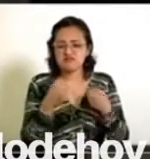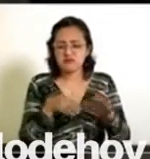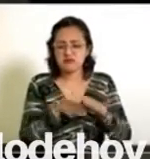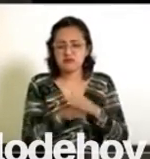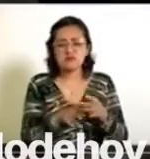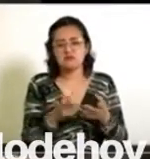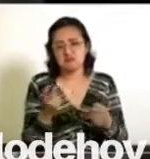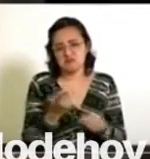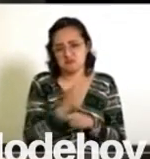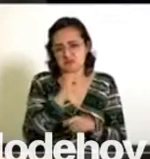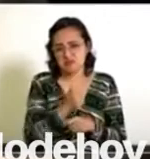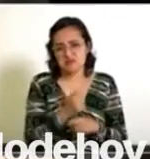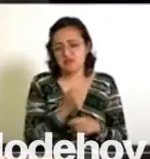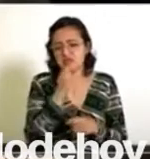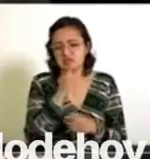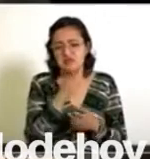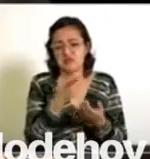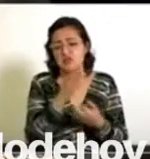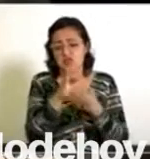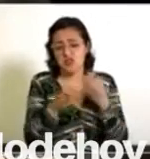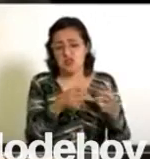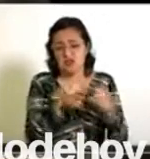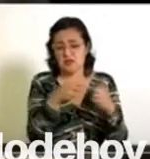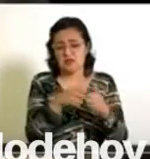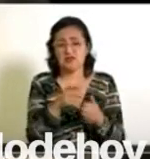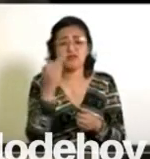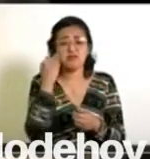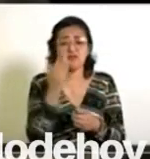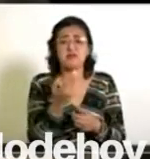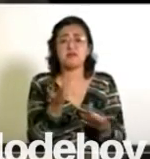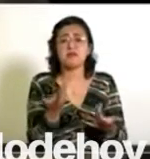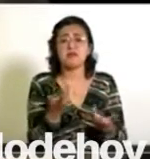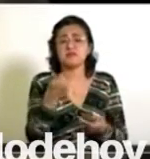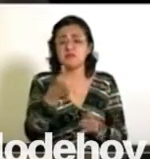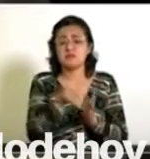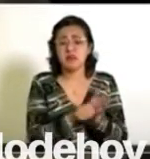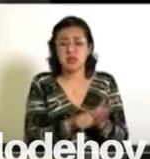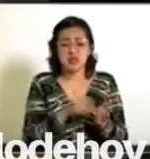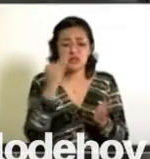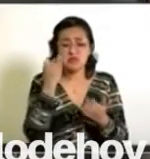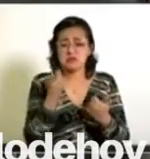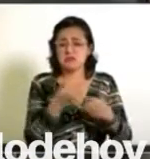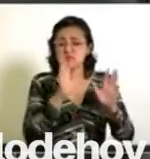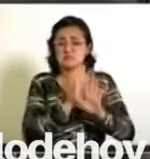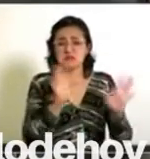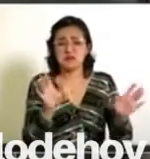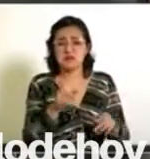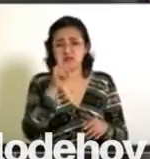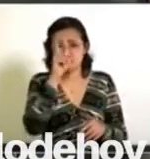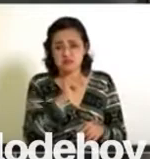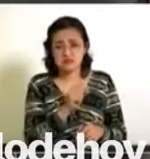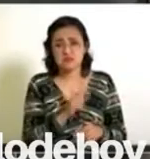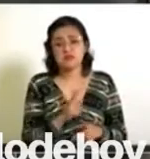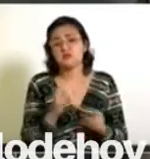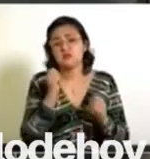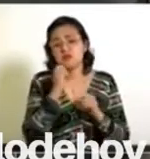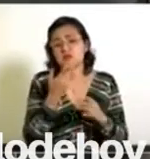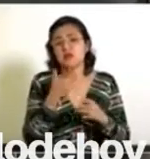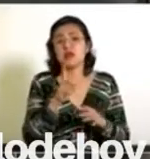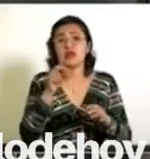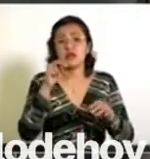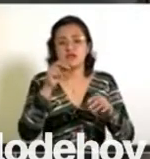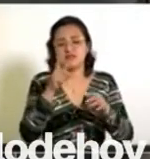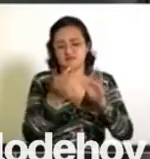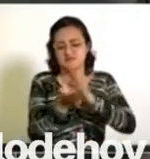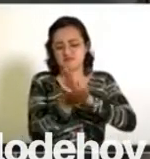plantilla textil y suela sintético, con una duración de seis meses, con fallas de desnivel en el talón,